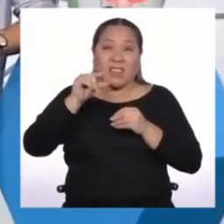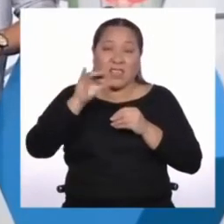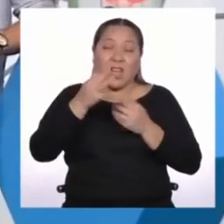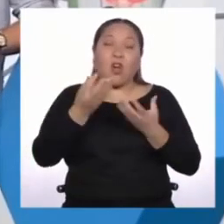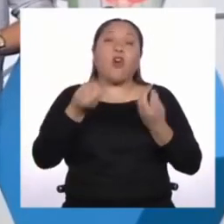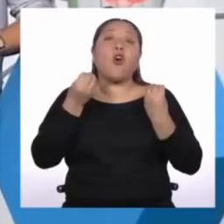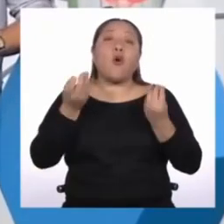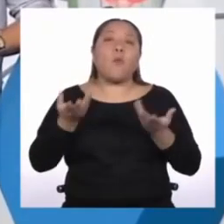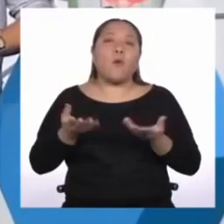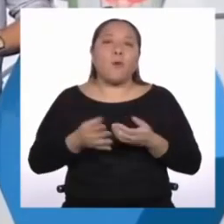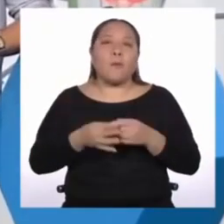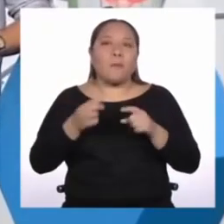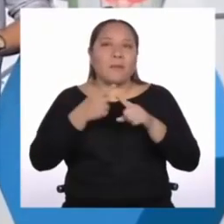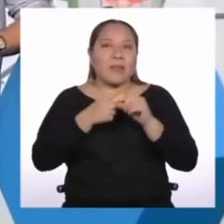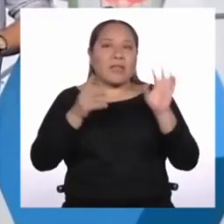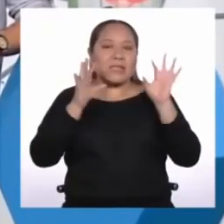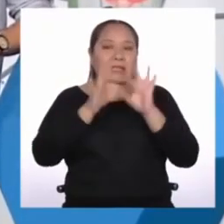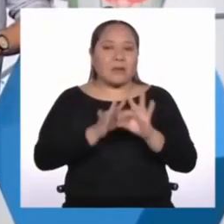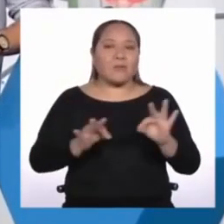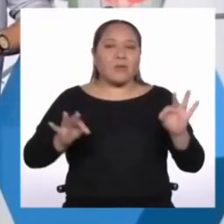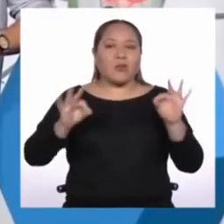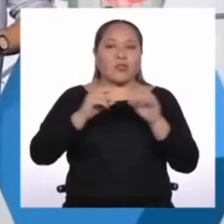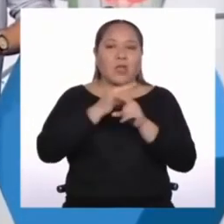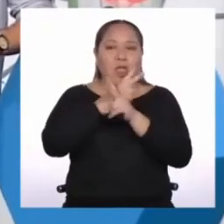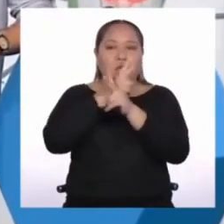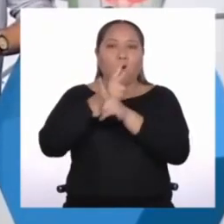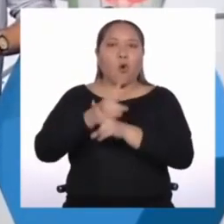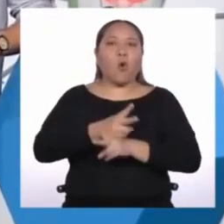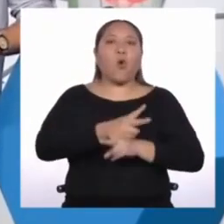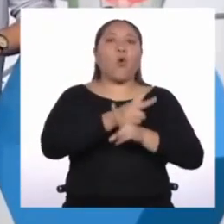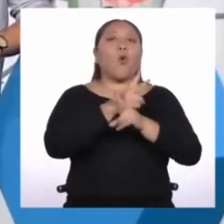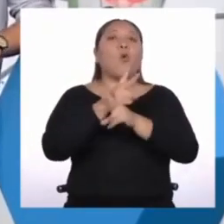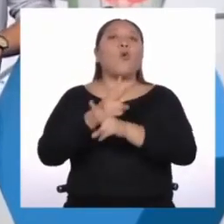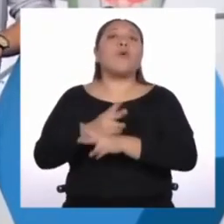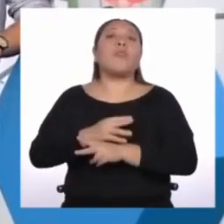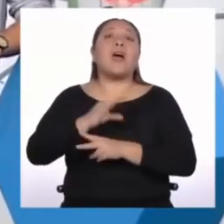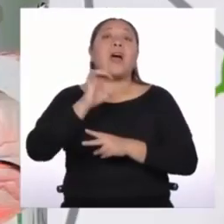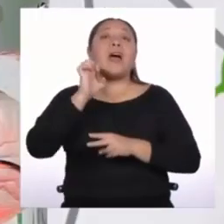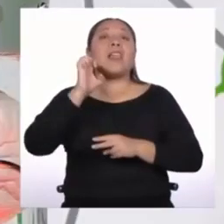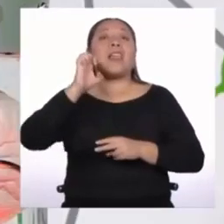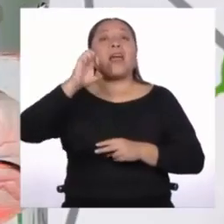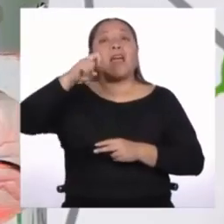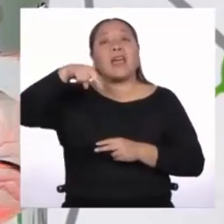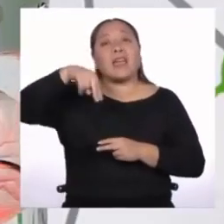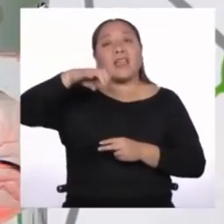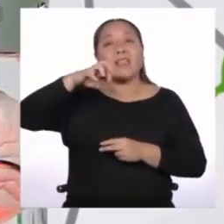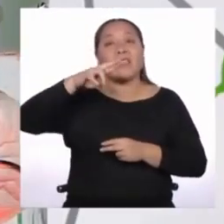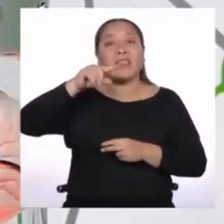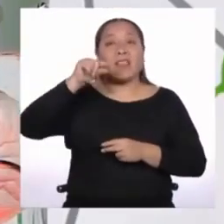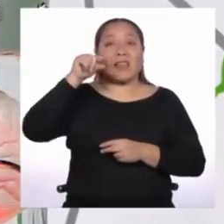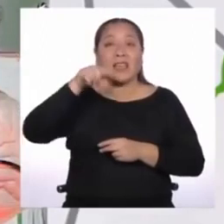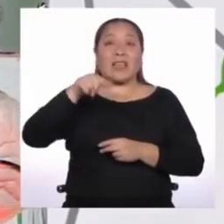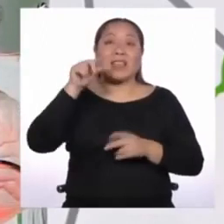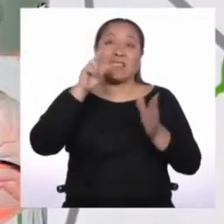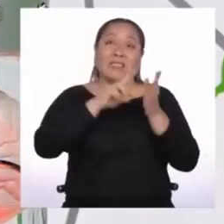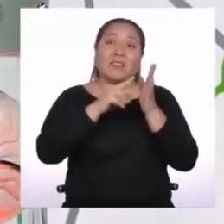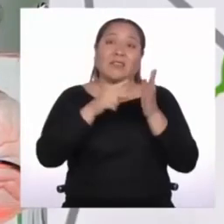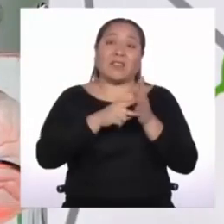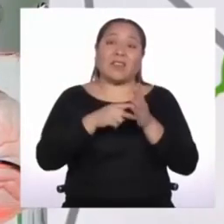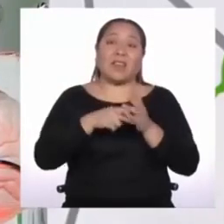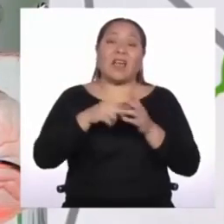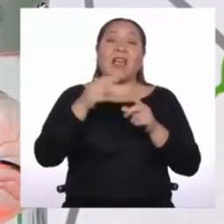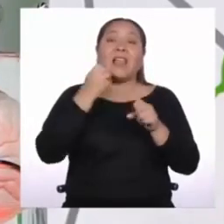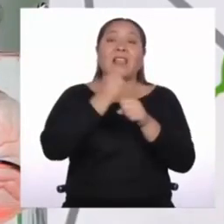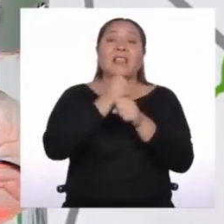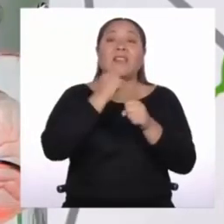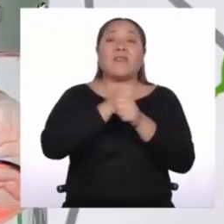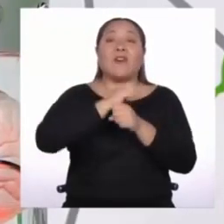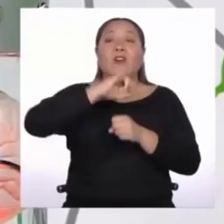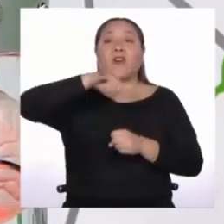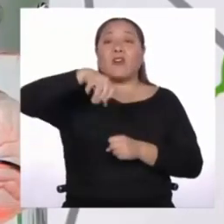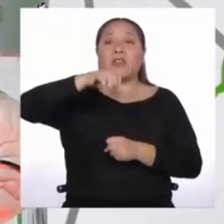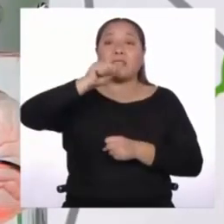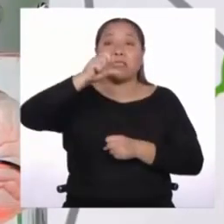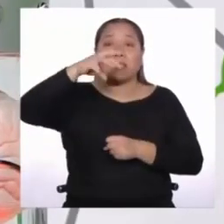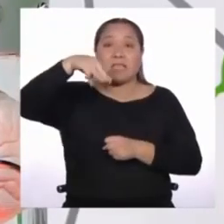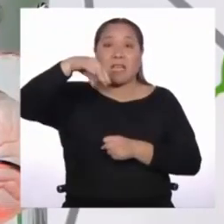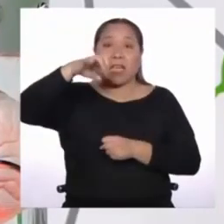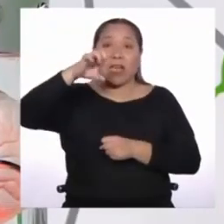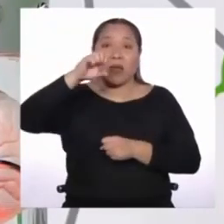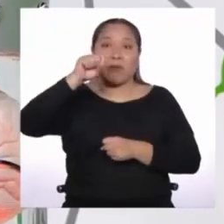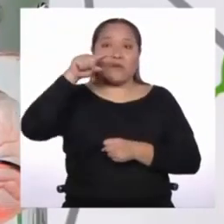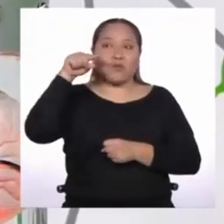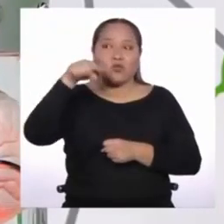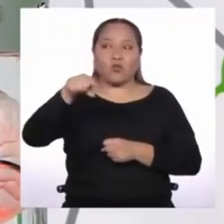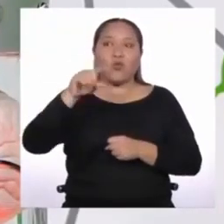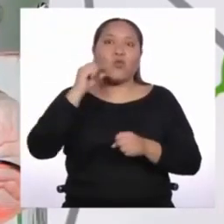importante la conservación y retención de esta energía. Es por ello que el trabajo de James Prestock Joule es uno de los